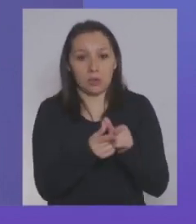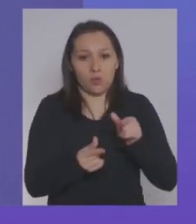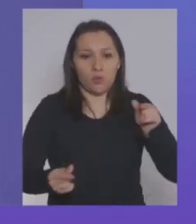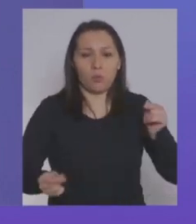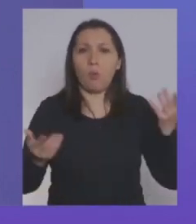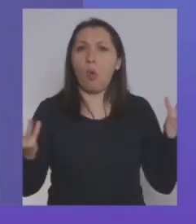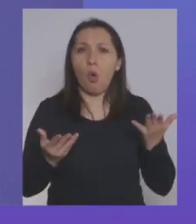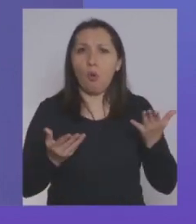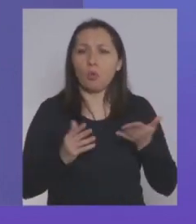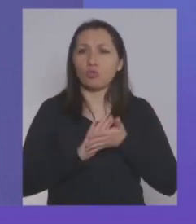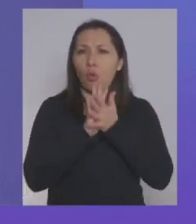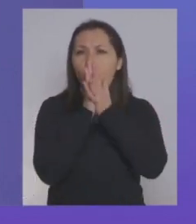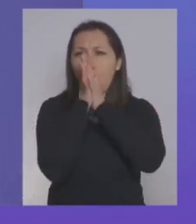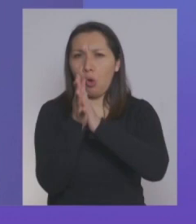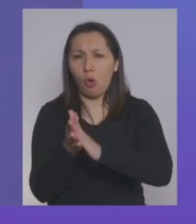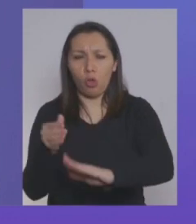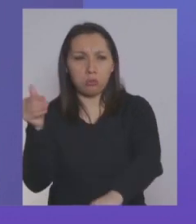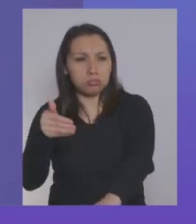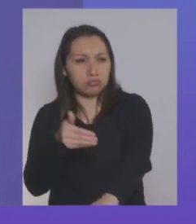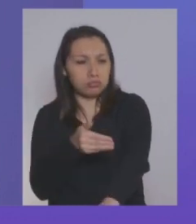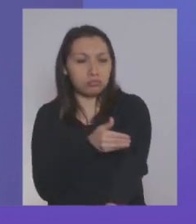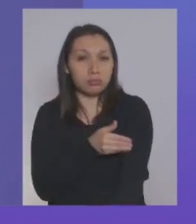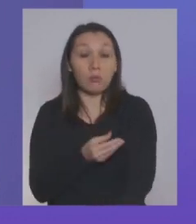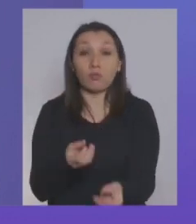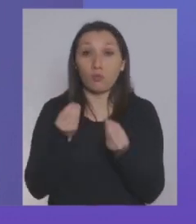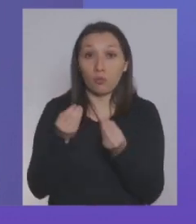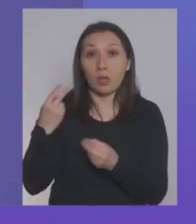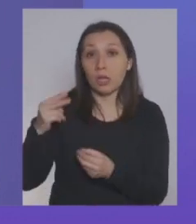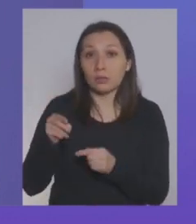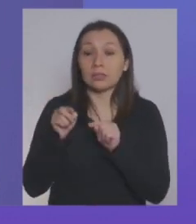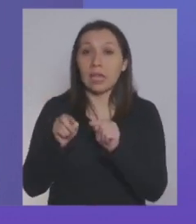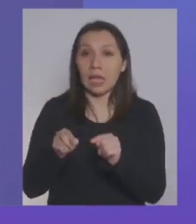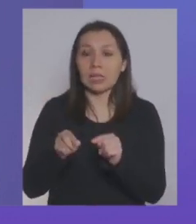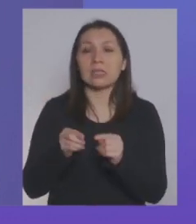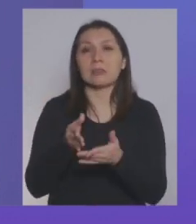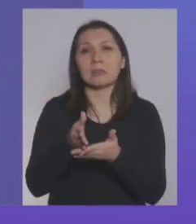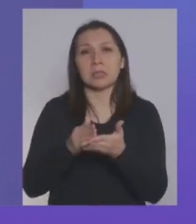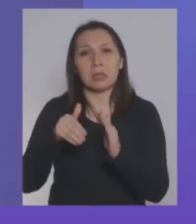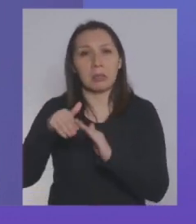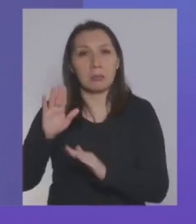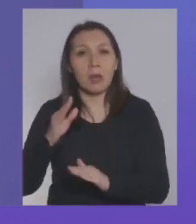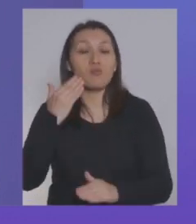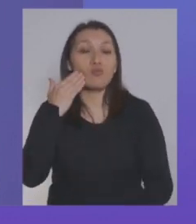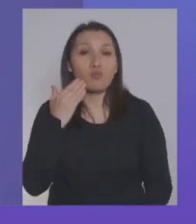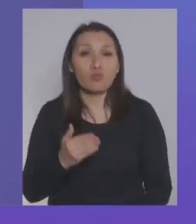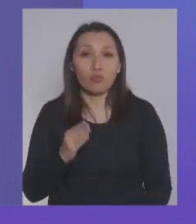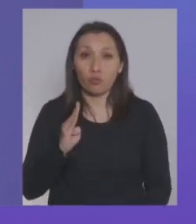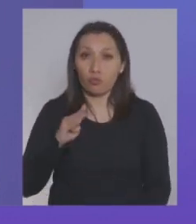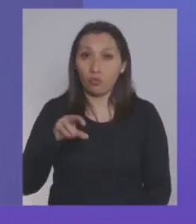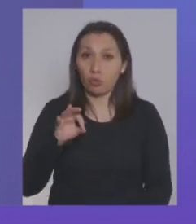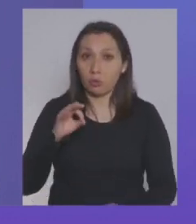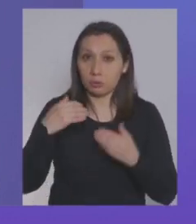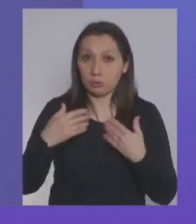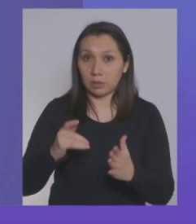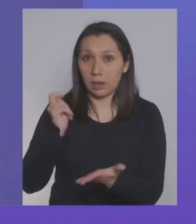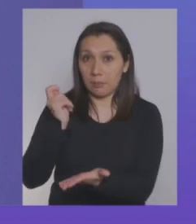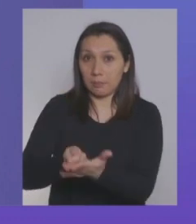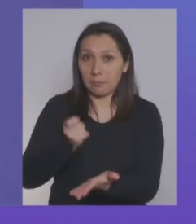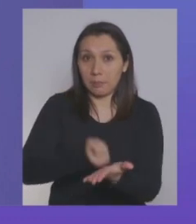importante que esto llegue a todo Chile. Y la buena noticia es que acá más de la mitad de los bonos pagados